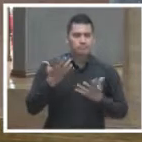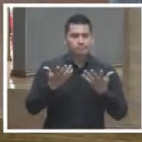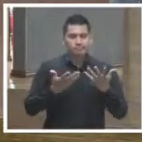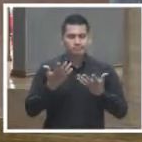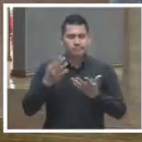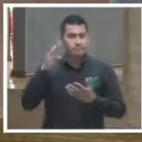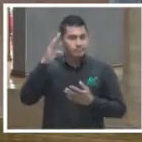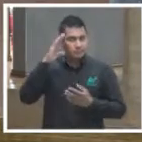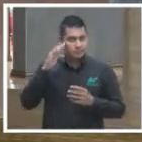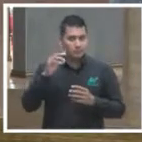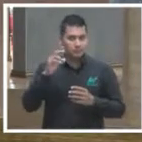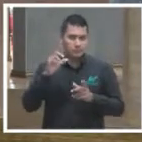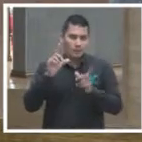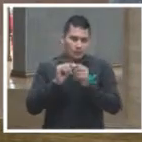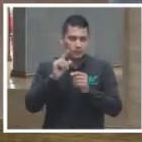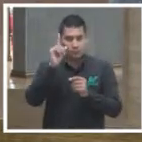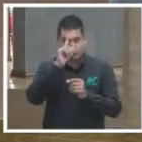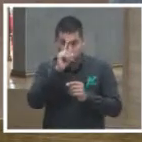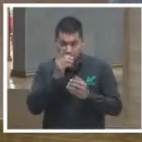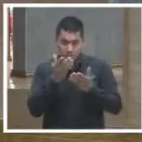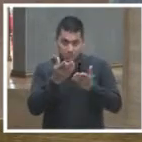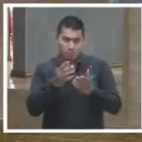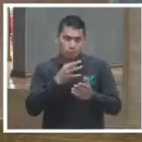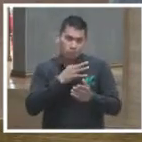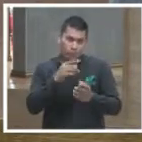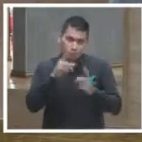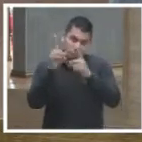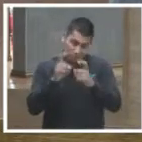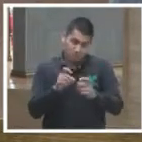si te recomendaría que bajes ese software